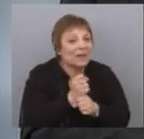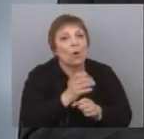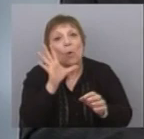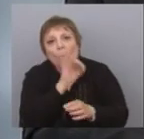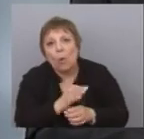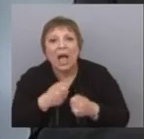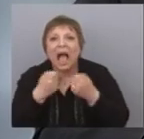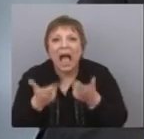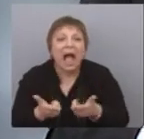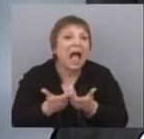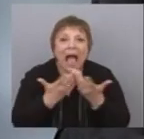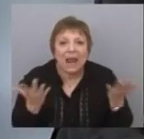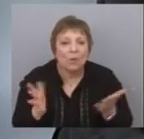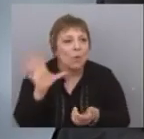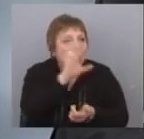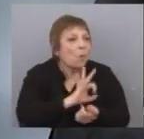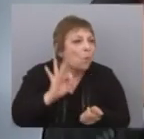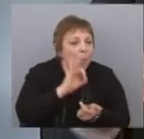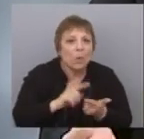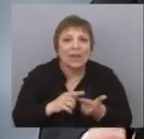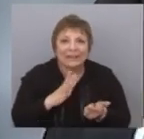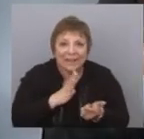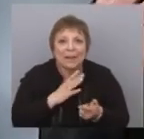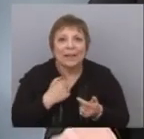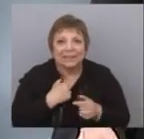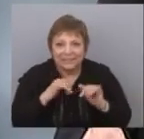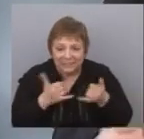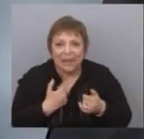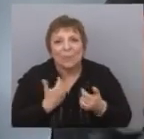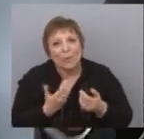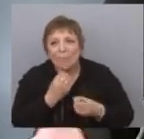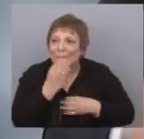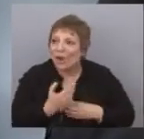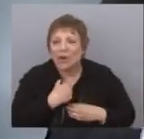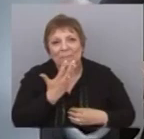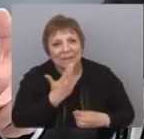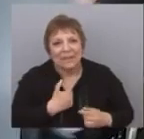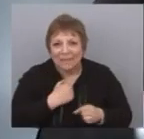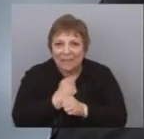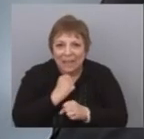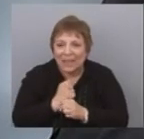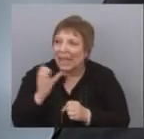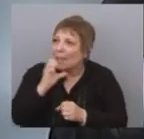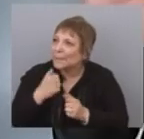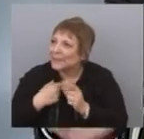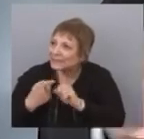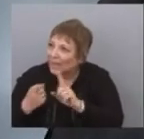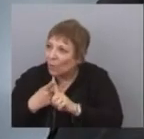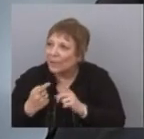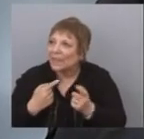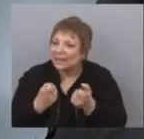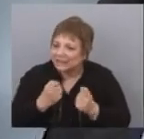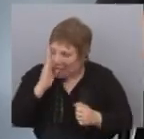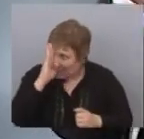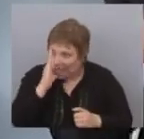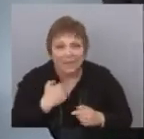poder tenerlo, o aquellos que ya lo tienen, ir mejorando, ir capacitándose, inclusive en trabajo conjuntamente con las empresas, en las necesidades